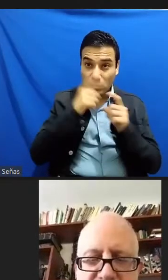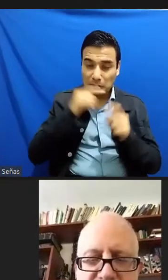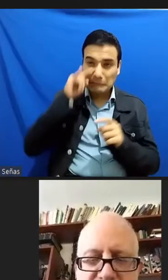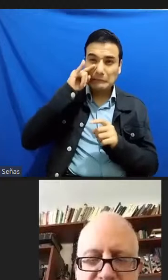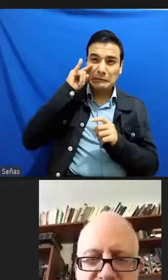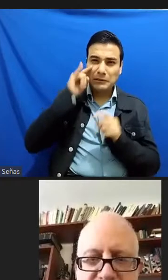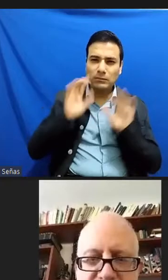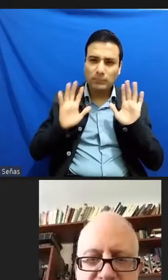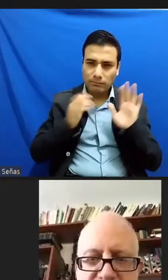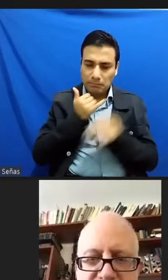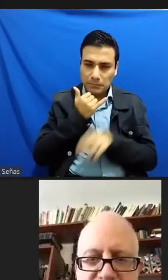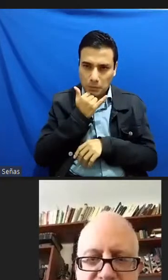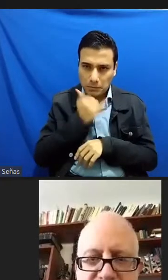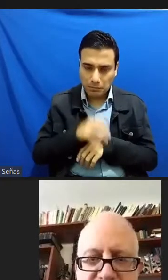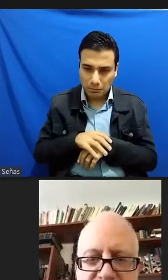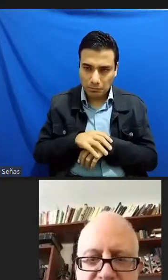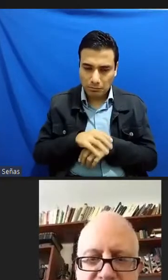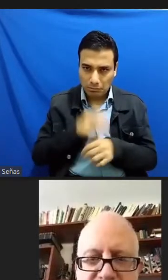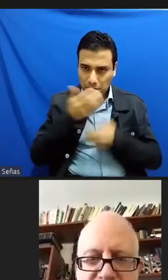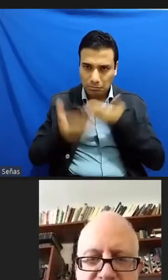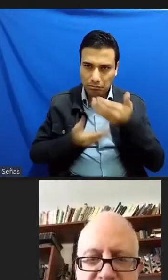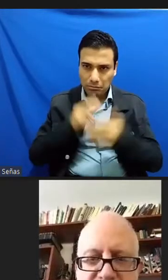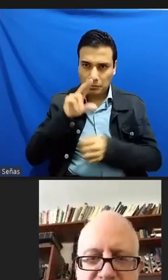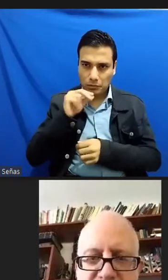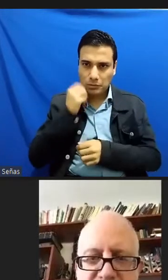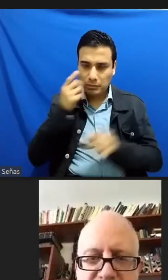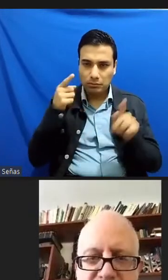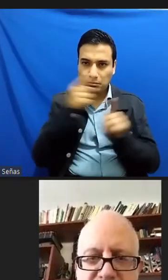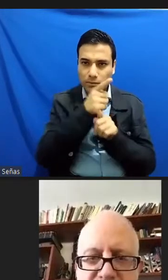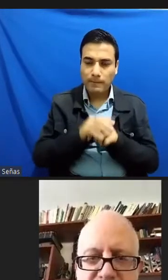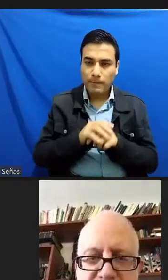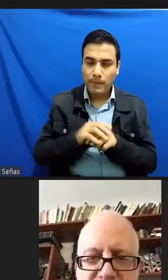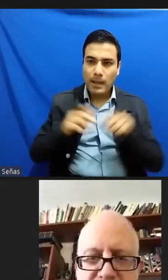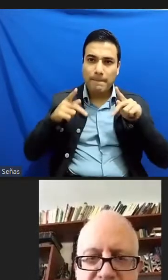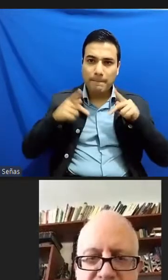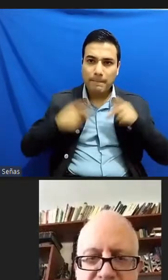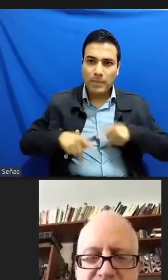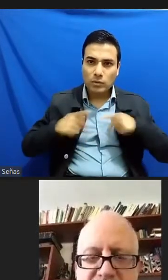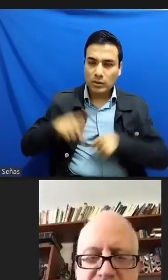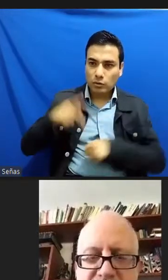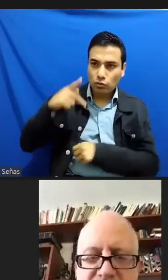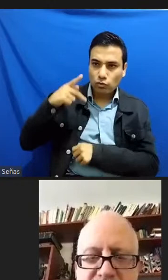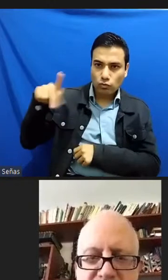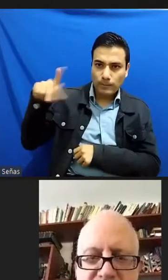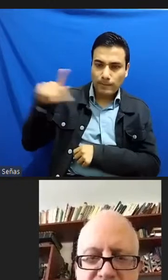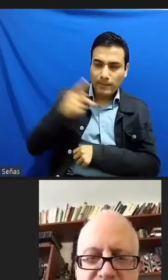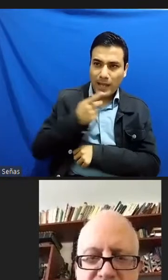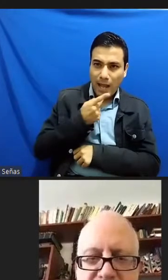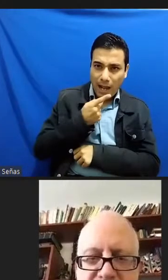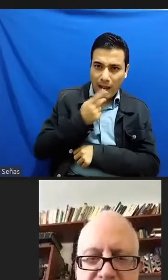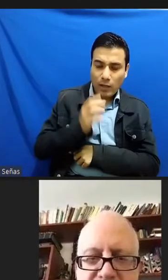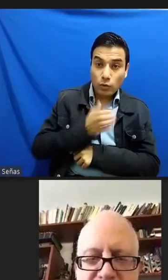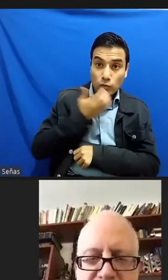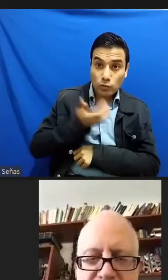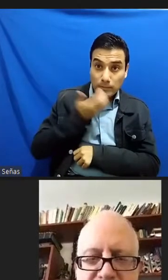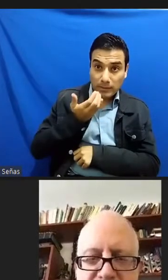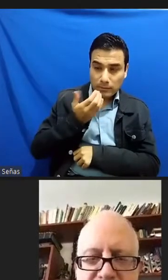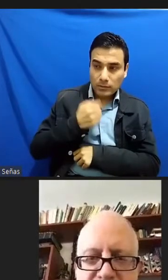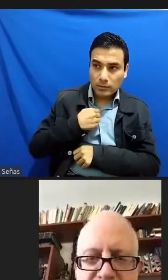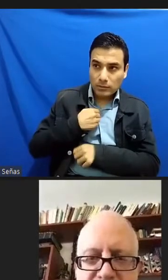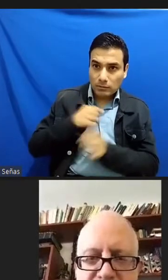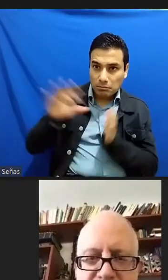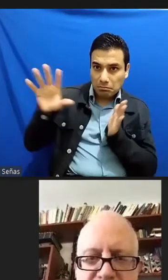intenté es este utilizar los términos que se que se usan ¿no? y no y no crear una burbuja